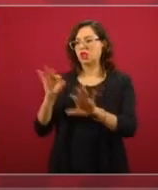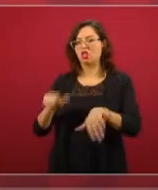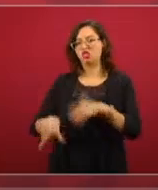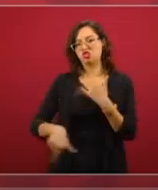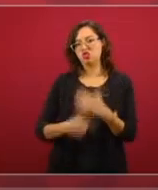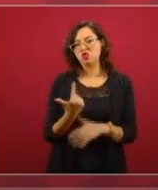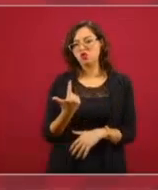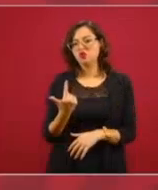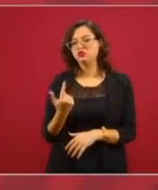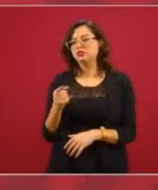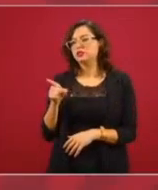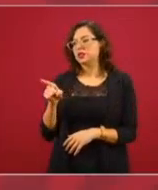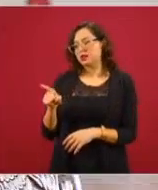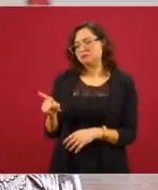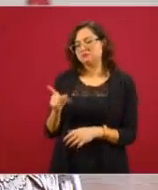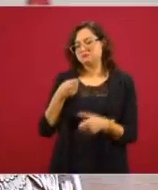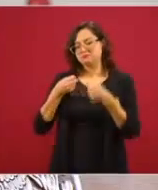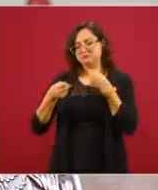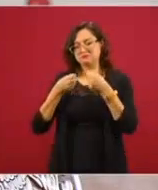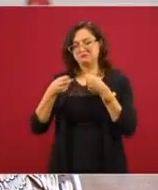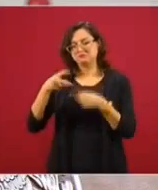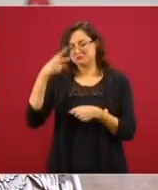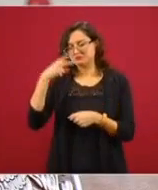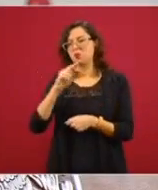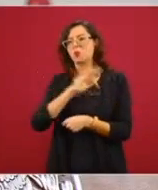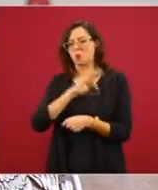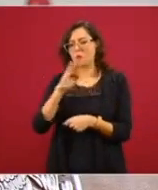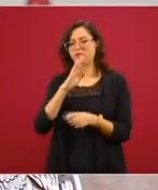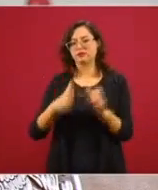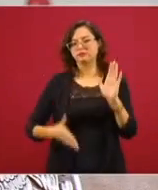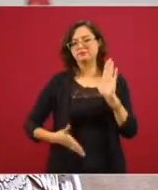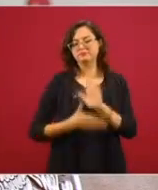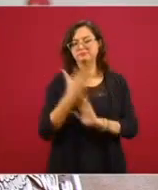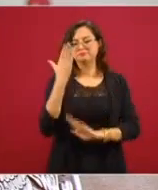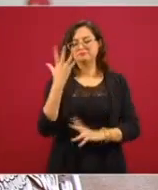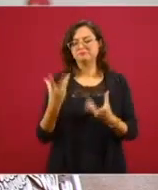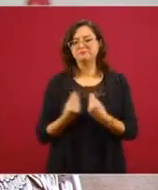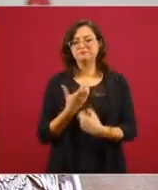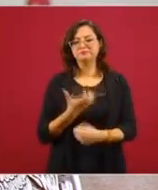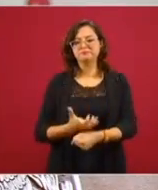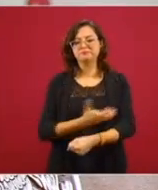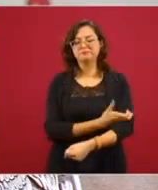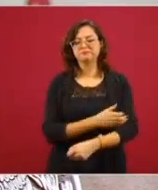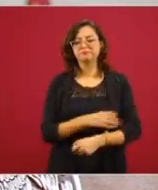periodistas mexicanos que nos van a acompañar.